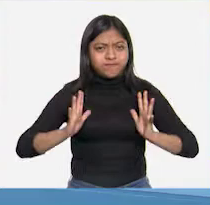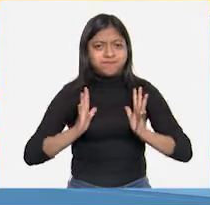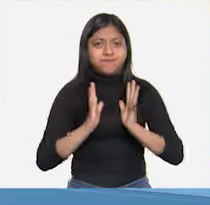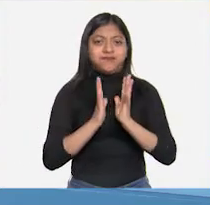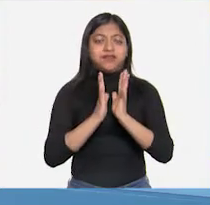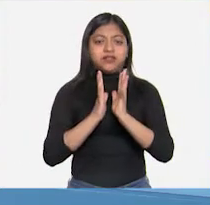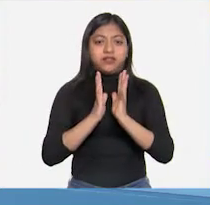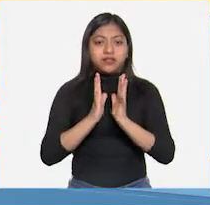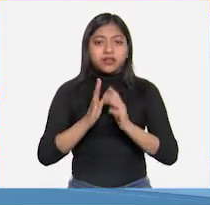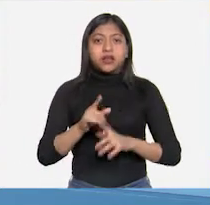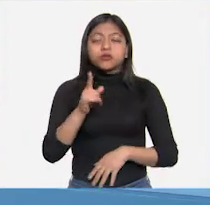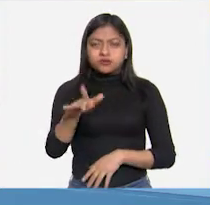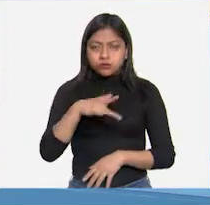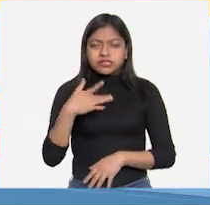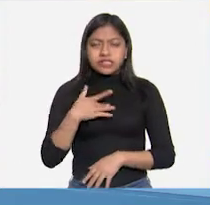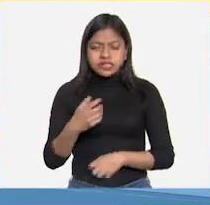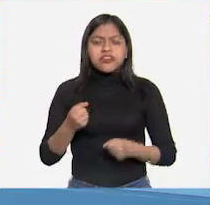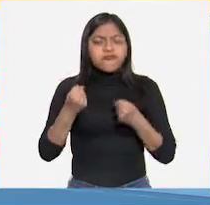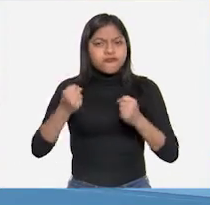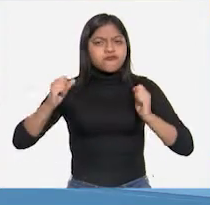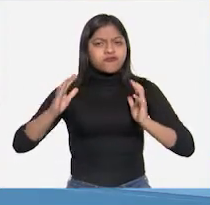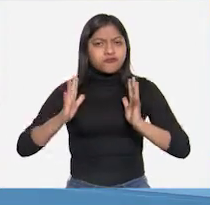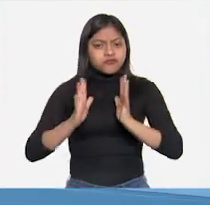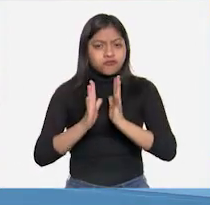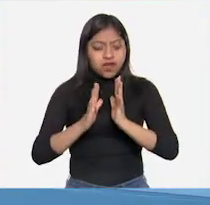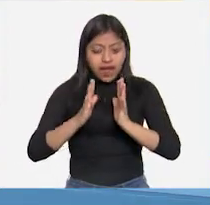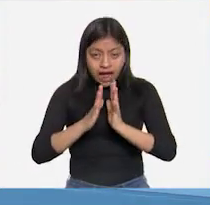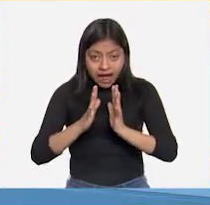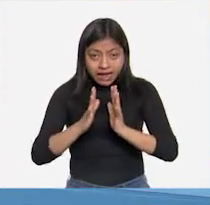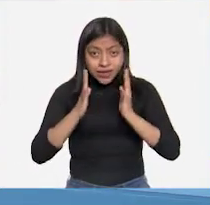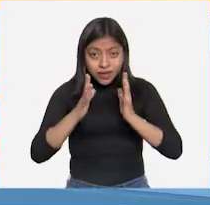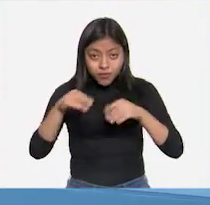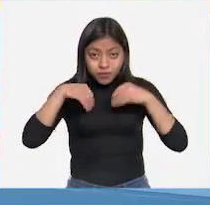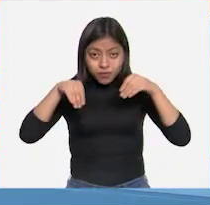Podemos sentirlas, pero no se mueve.